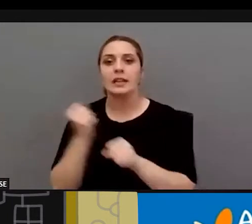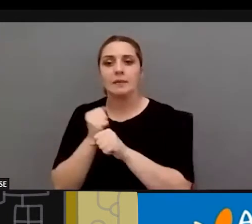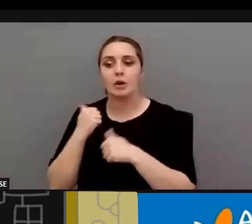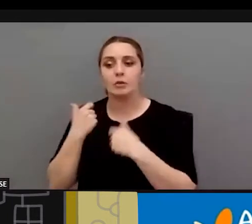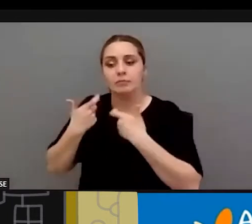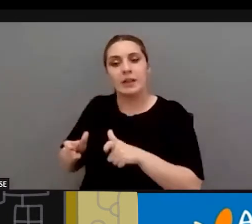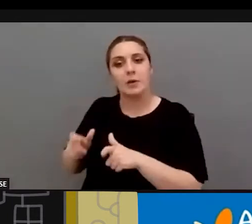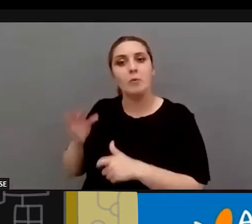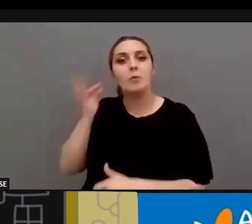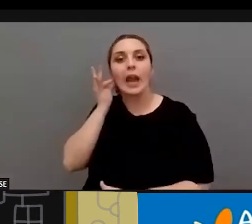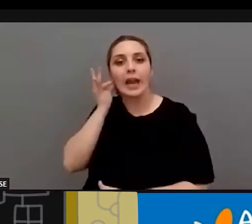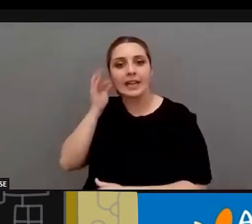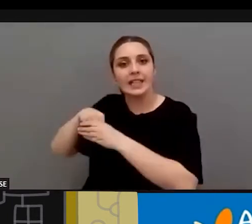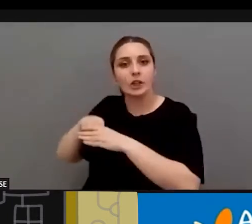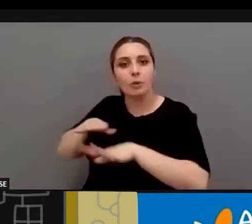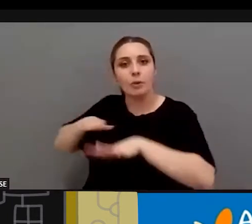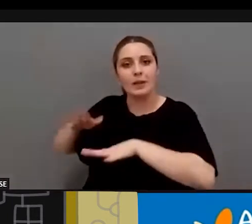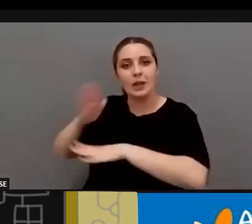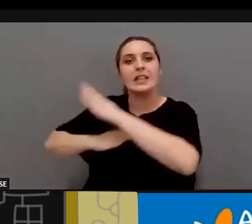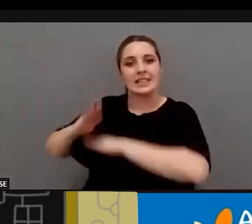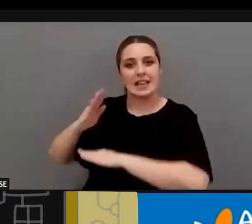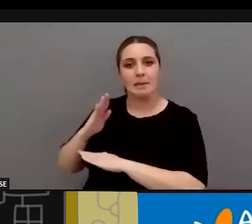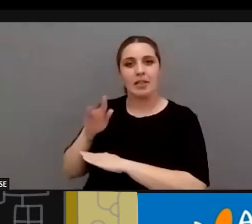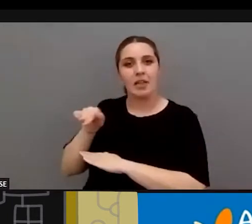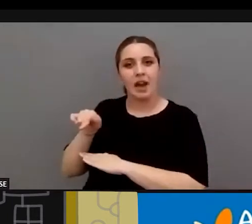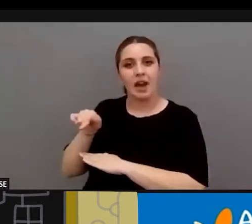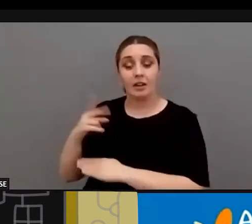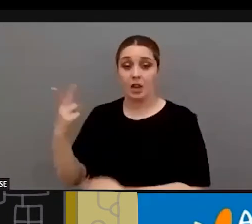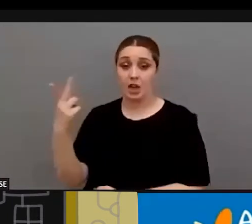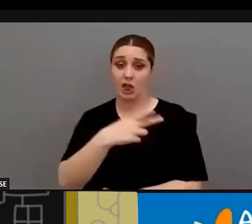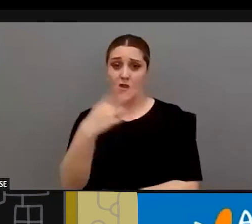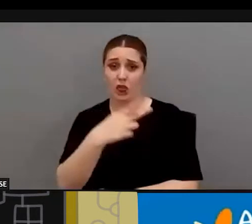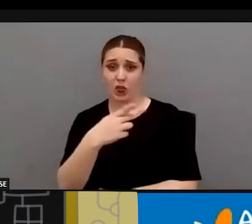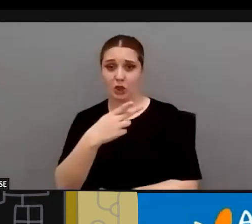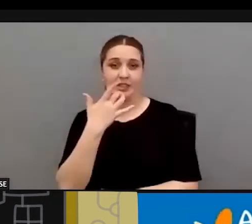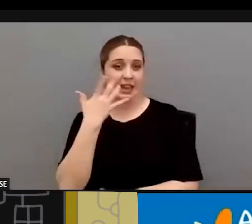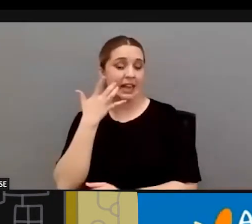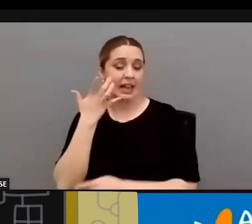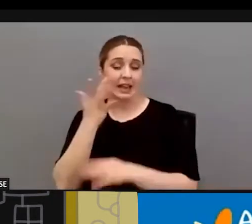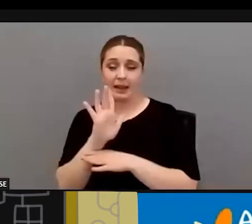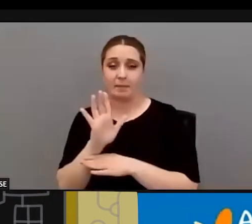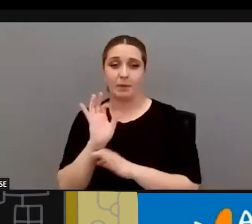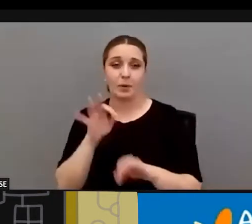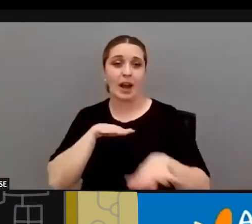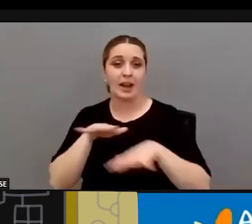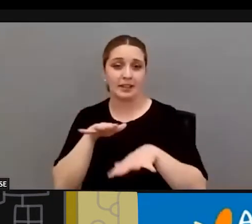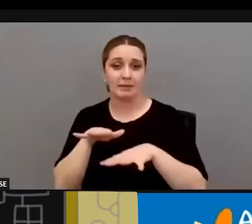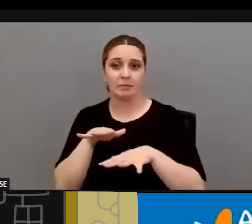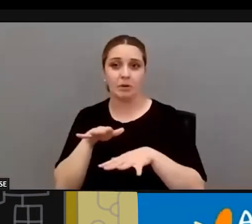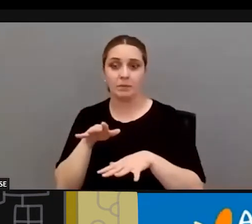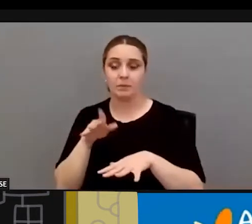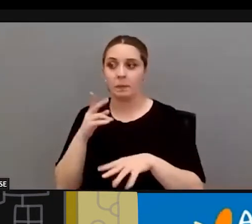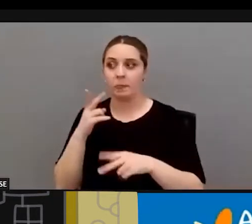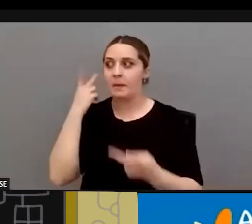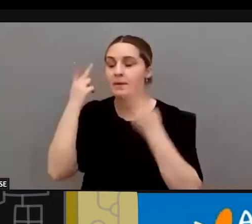las mujeres del ámbito del movimiento de la discapacidad y vosotras dos sois ejemplo claro de ese activismo ha visibilizado